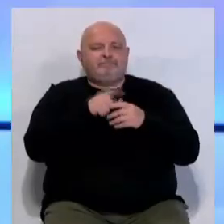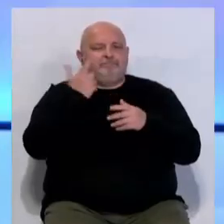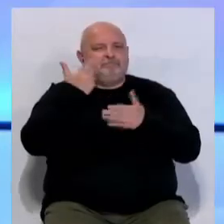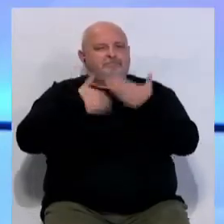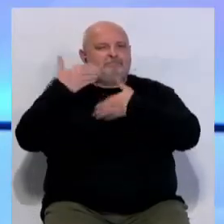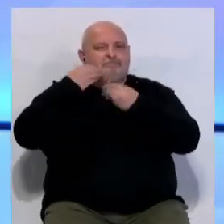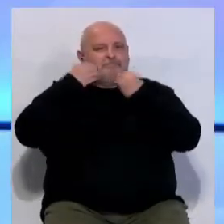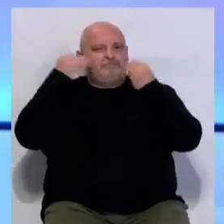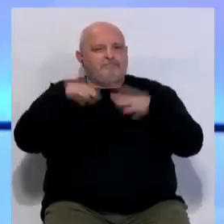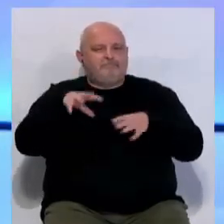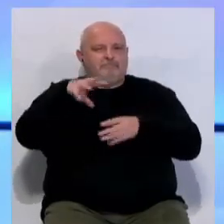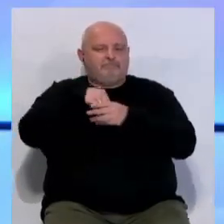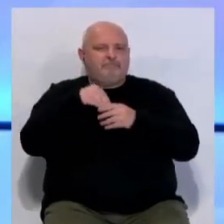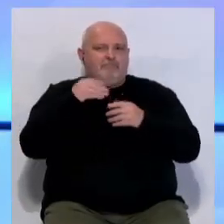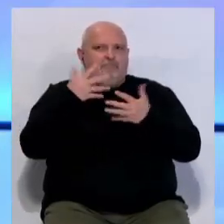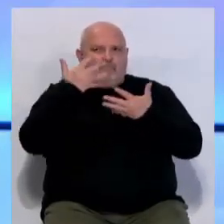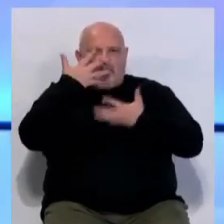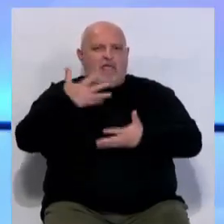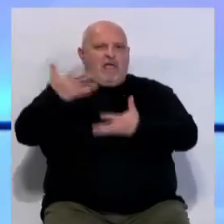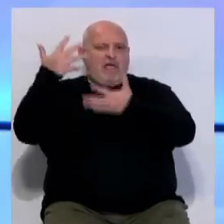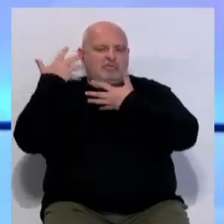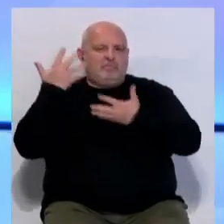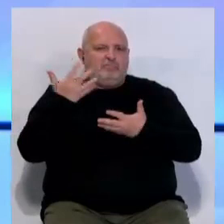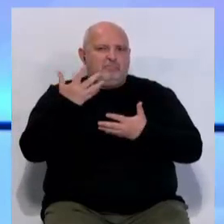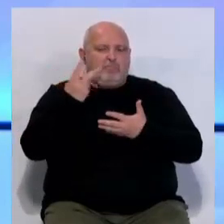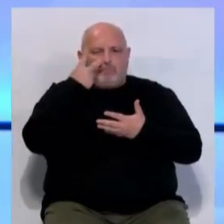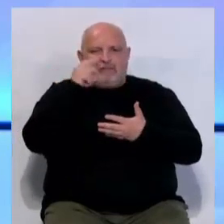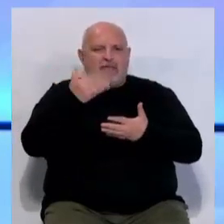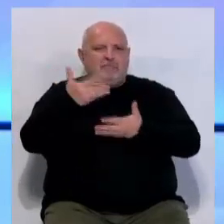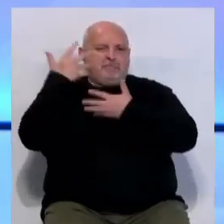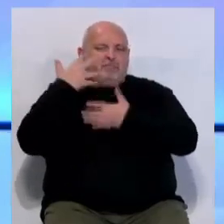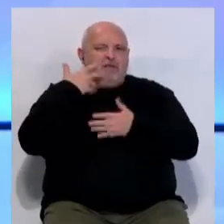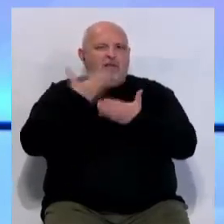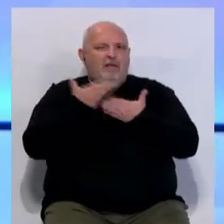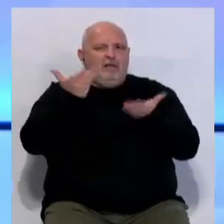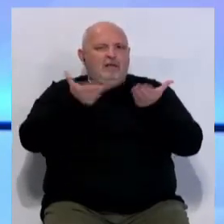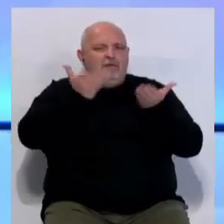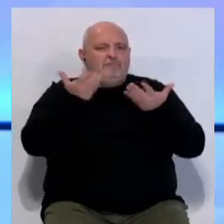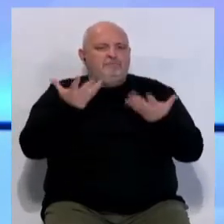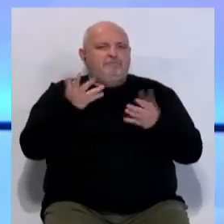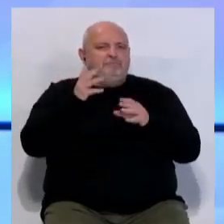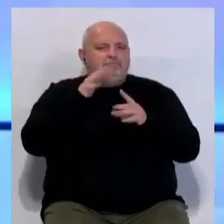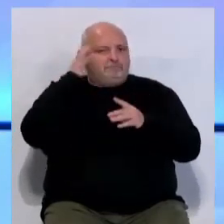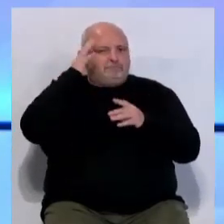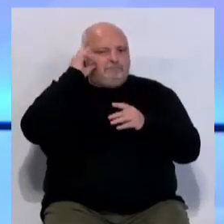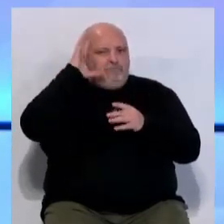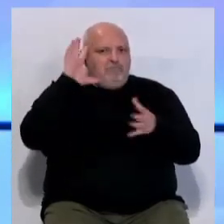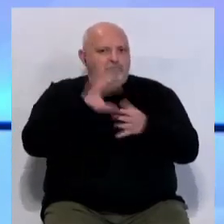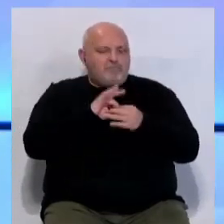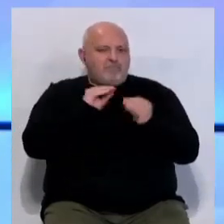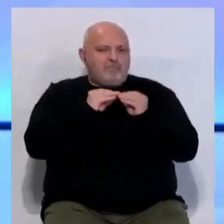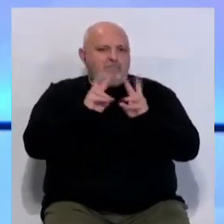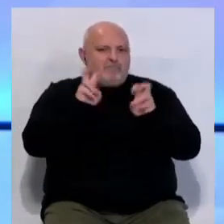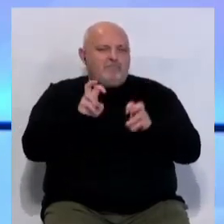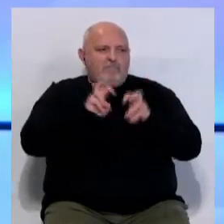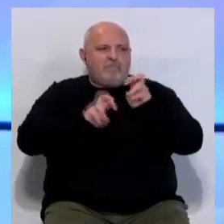recorrido por décadas, a lo mejor seleccionando un par de ellos por cada década para ver realmente cuál era la idea principal en ese momento